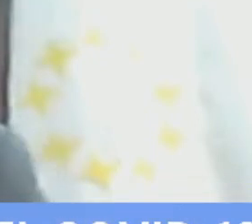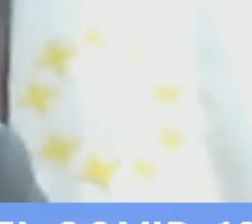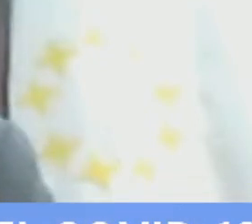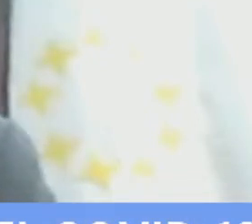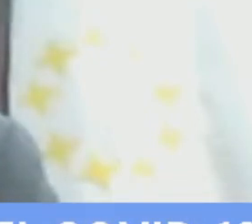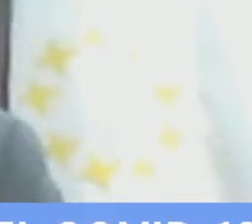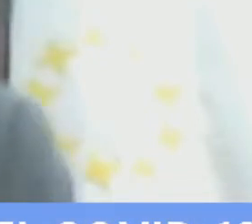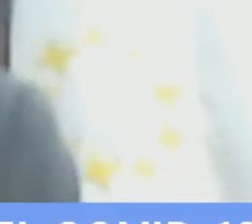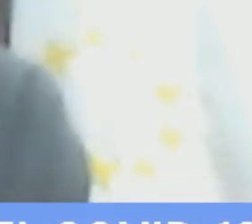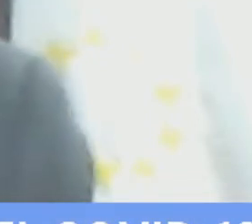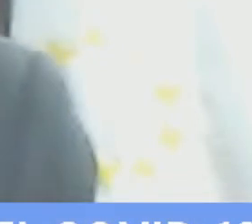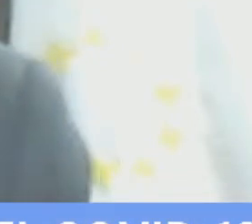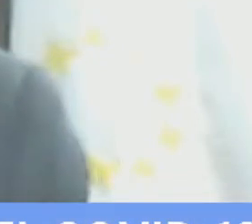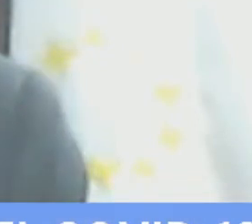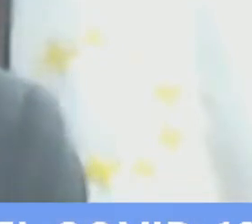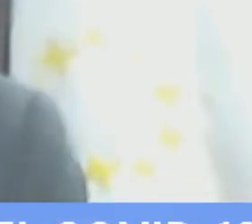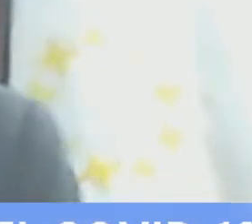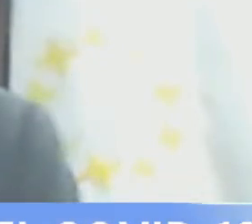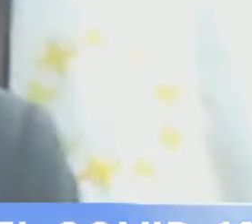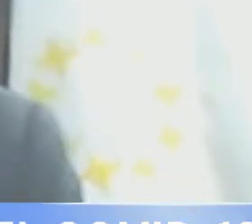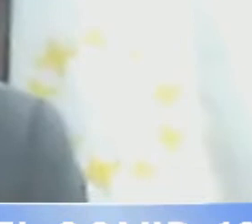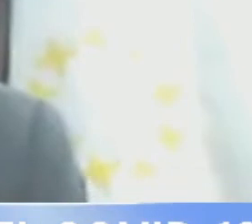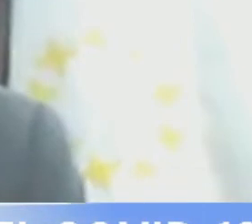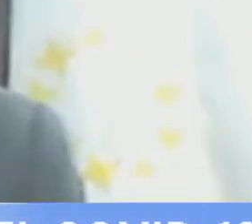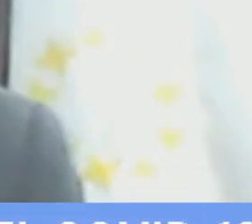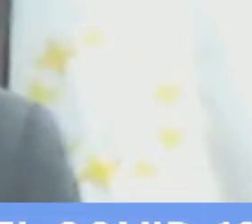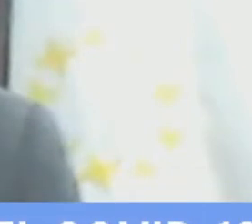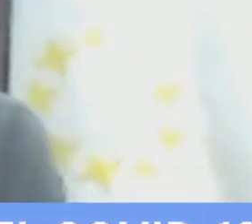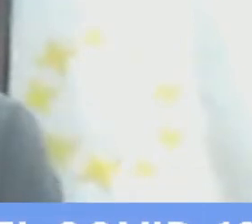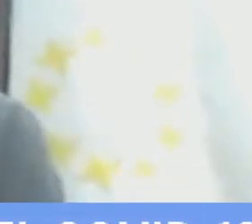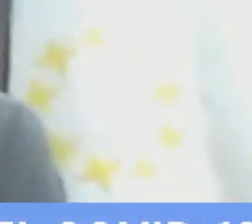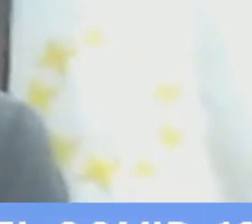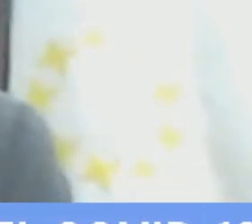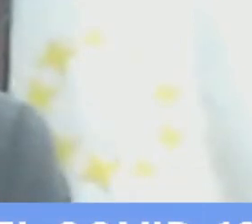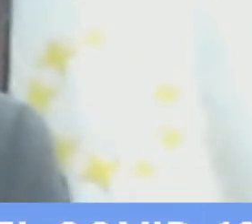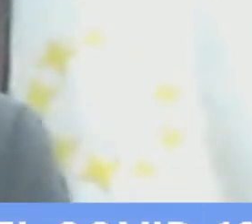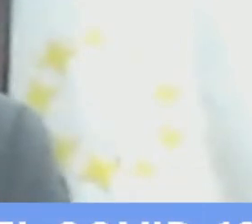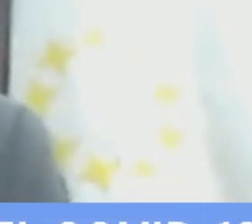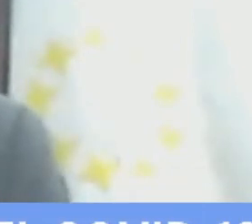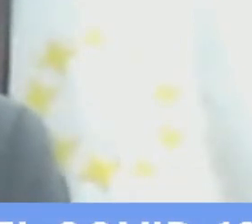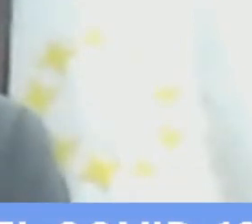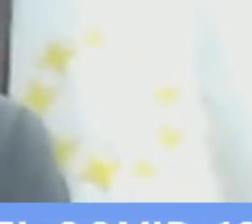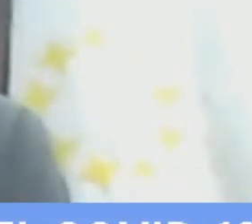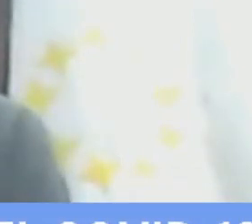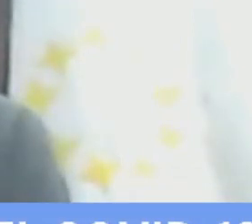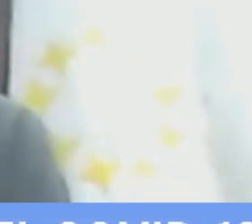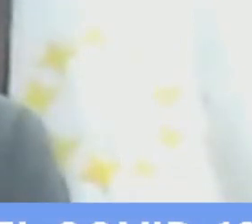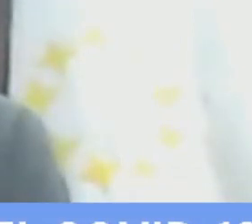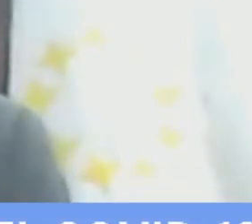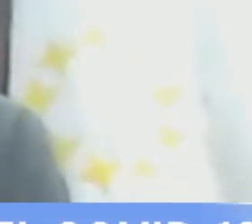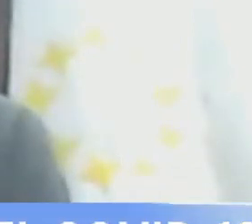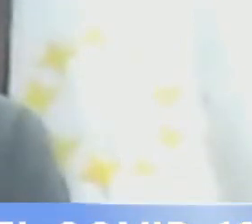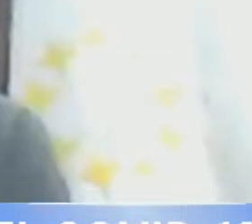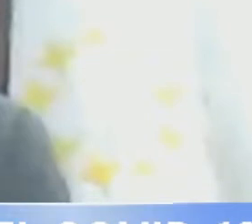también algunos rechazos y abstenciones pero en el abordaje de la